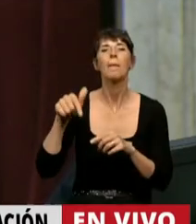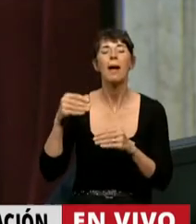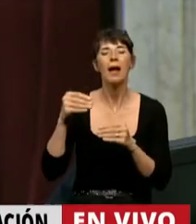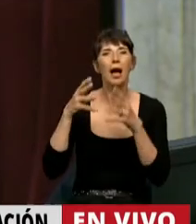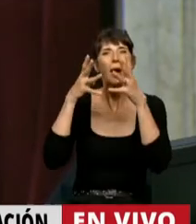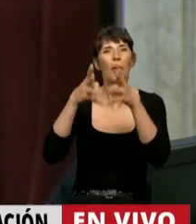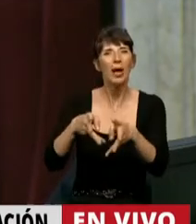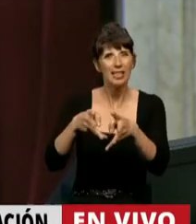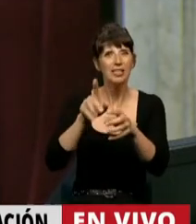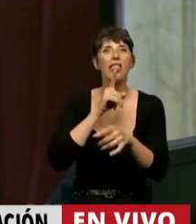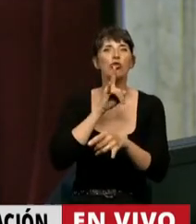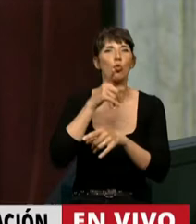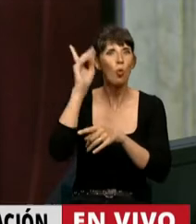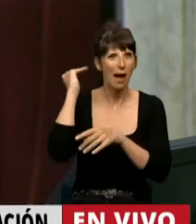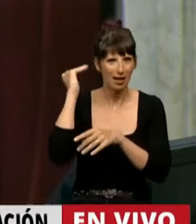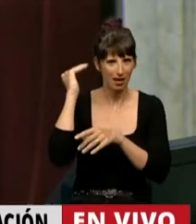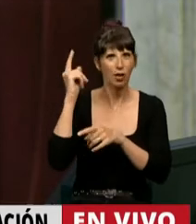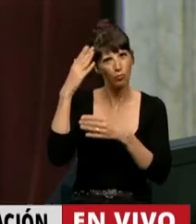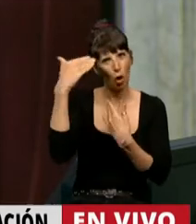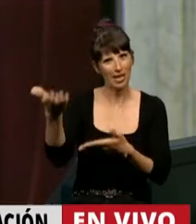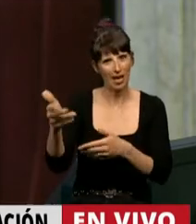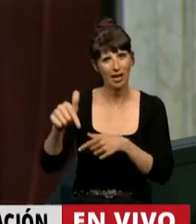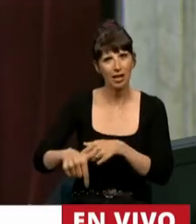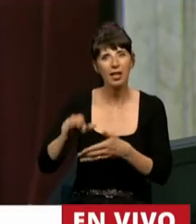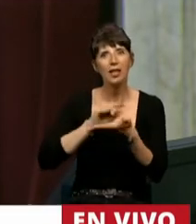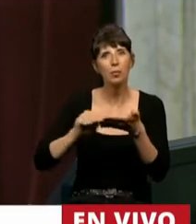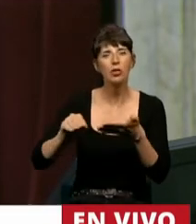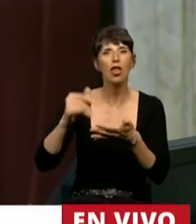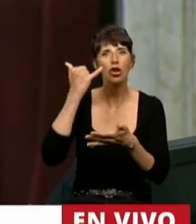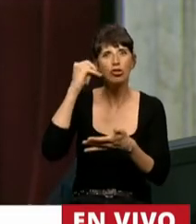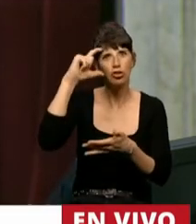de Tucumán, el diputado Pablo Shedlin.